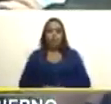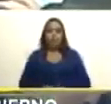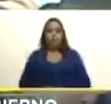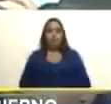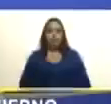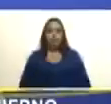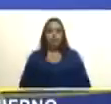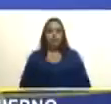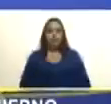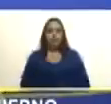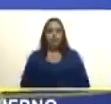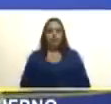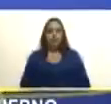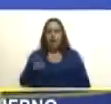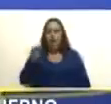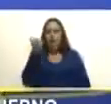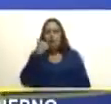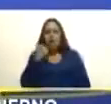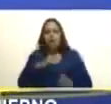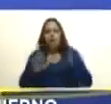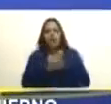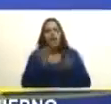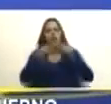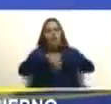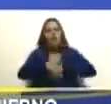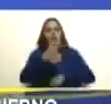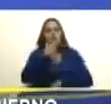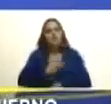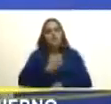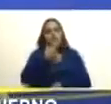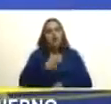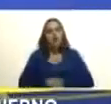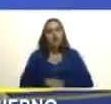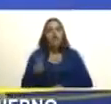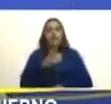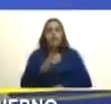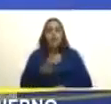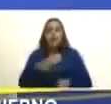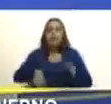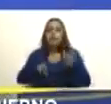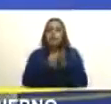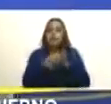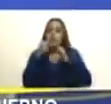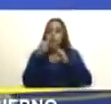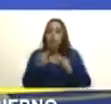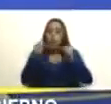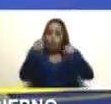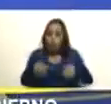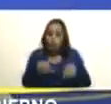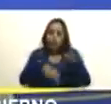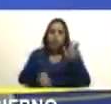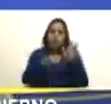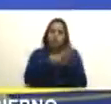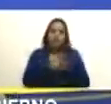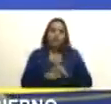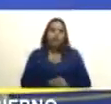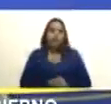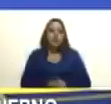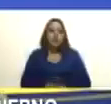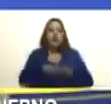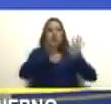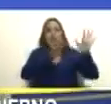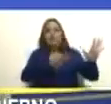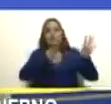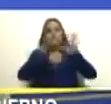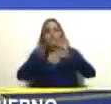así que viola el espíritu del acuerdo de Ginebra y Venezuela lo ha dicho y hoy lo ha ratificado con 97